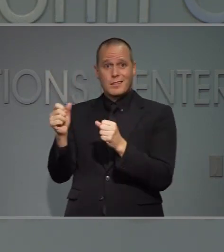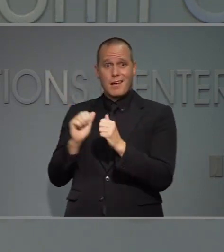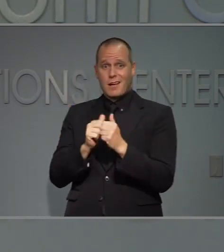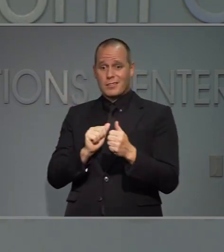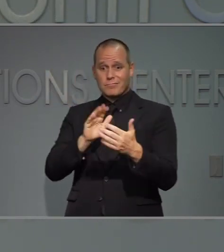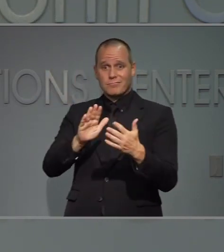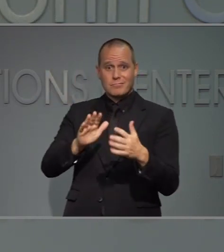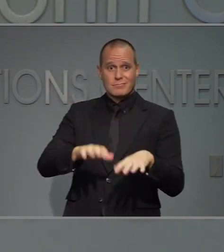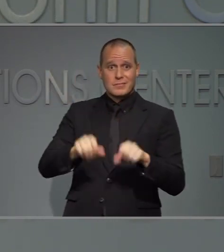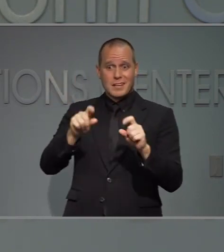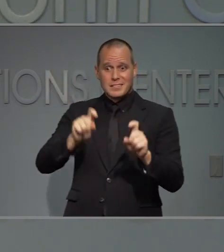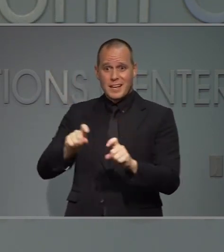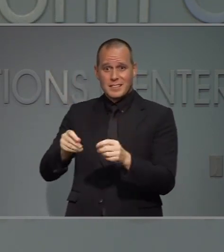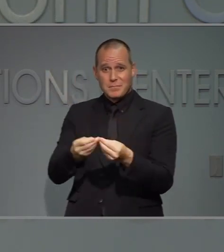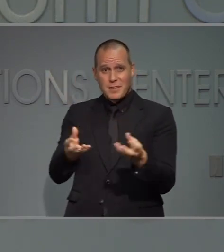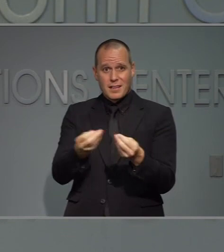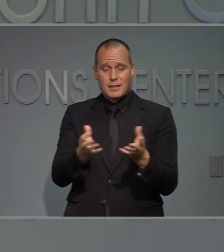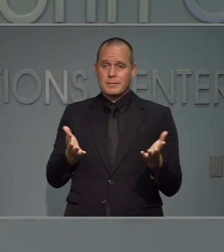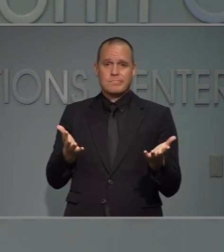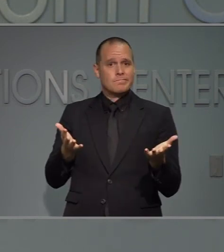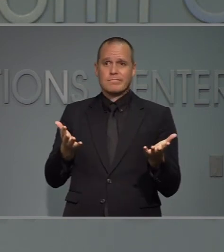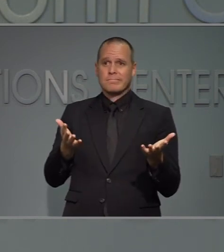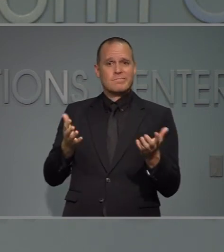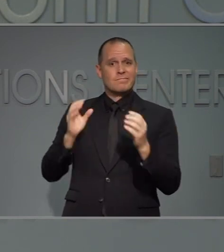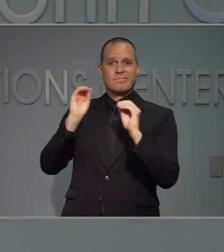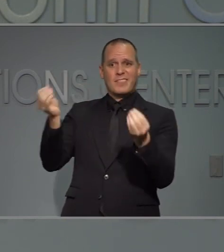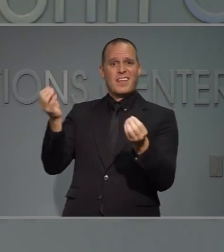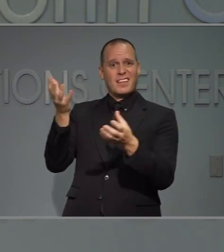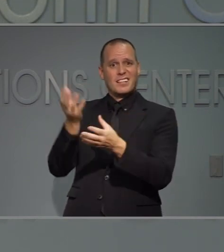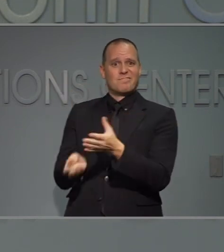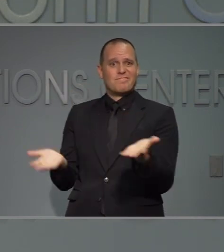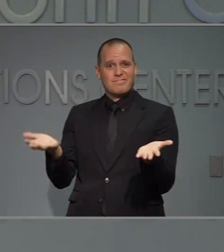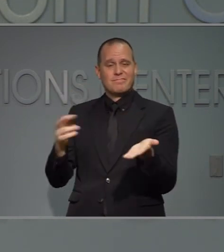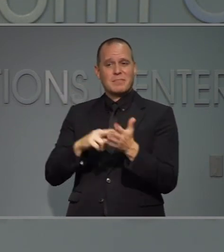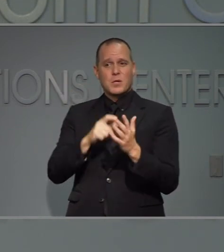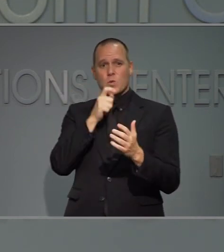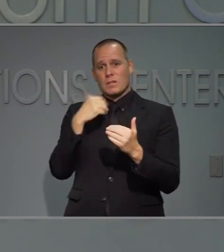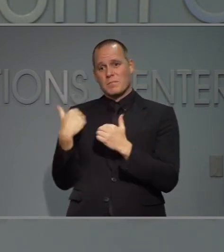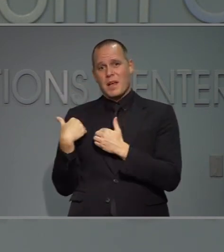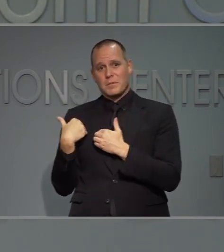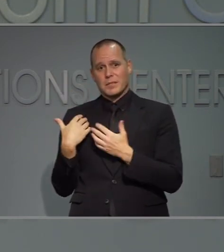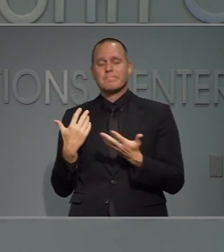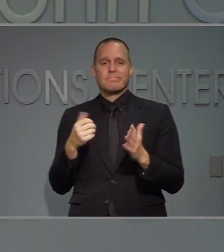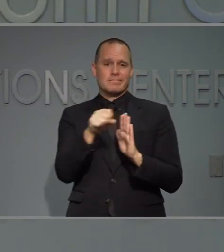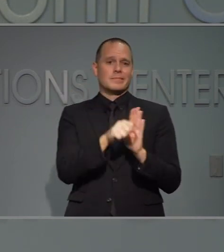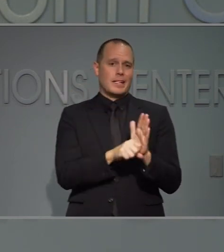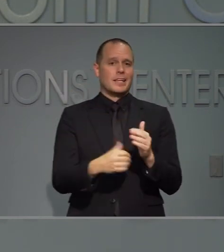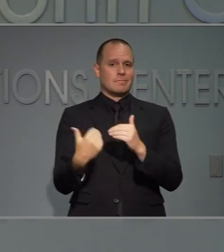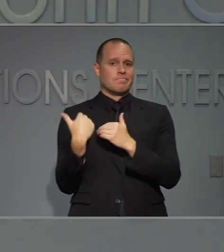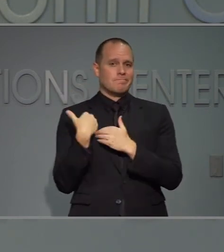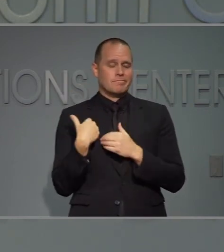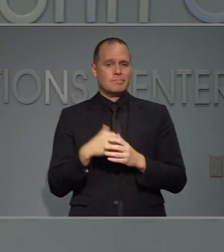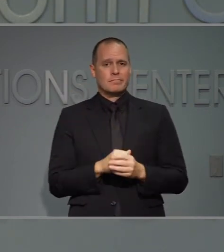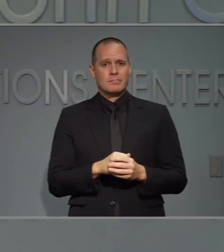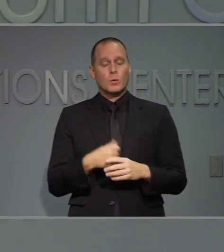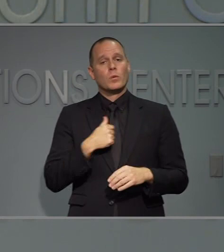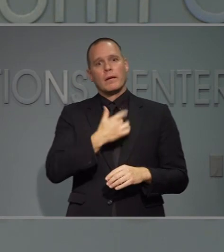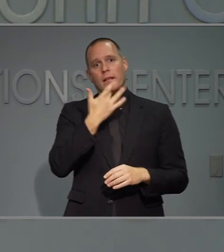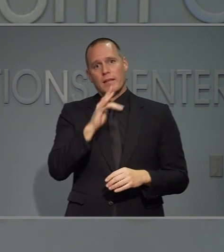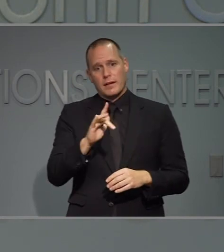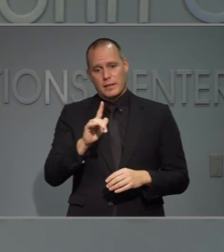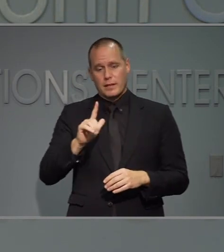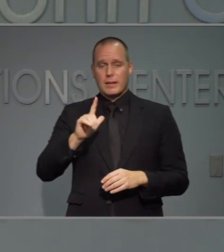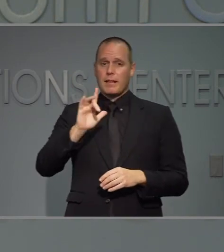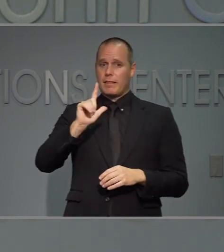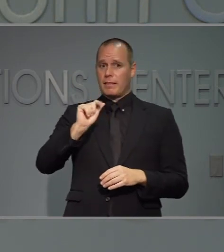estrategia federal para pruebas lo han dejado a los estados solos y tenemos somos muy afortunados de tener la